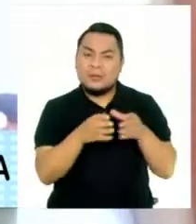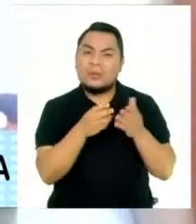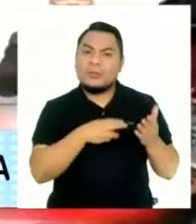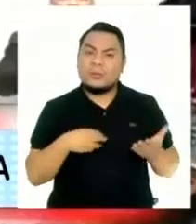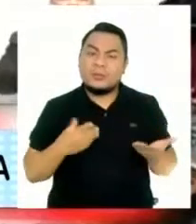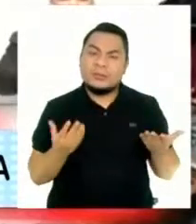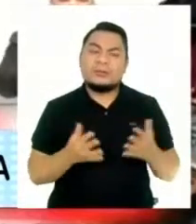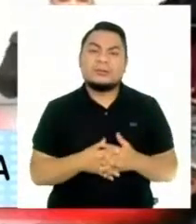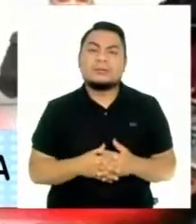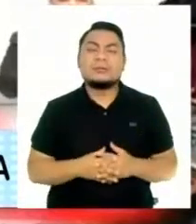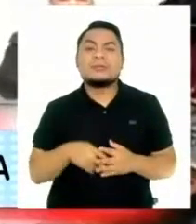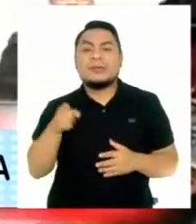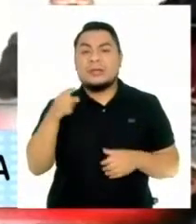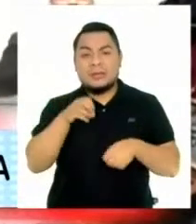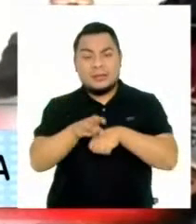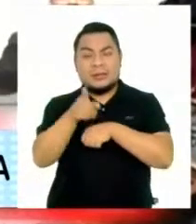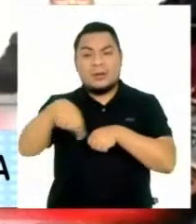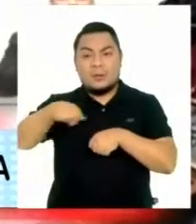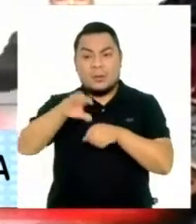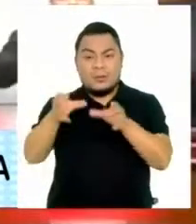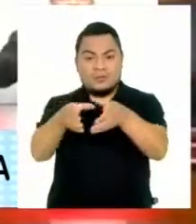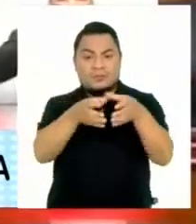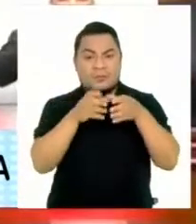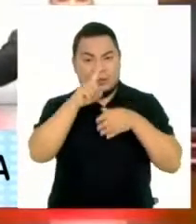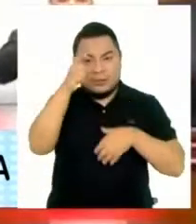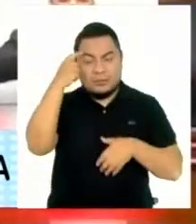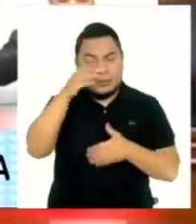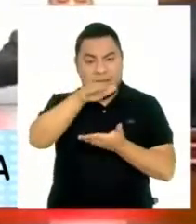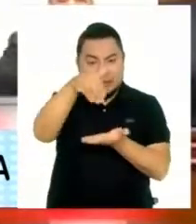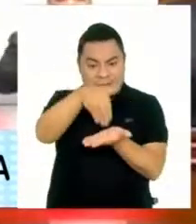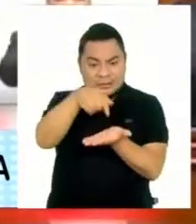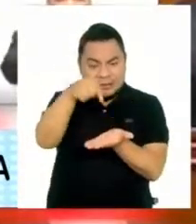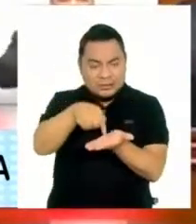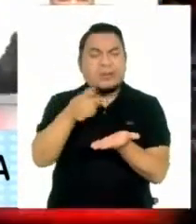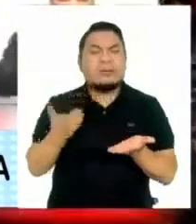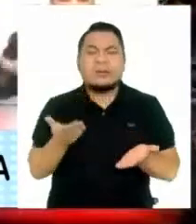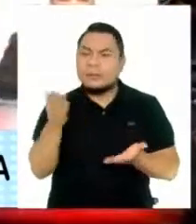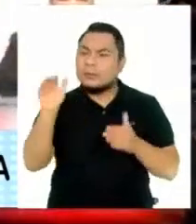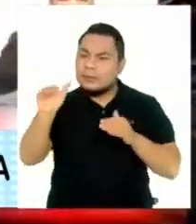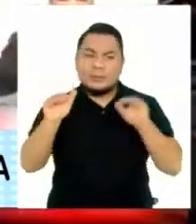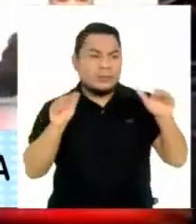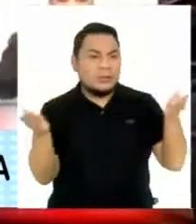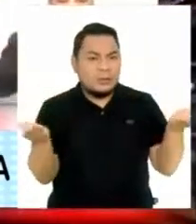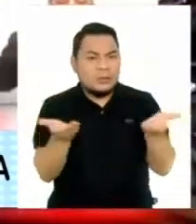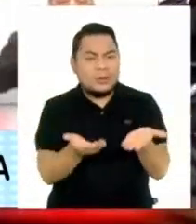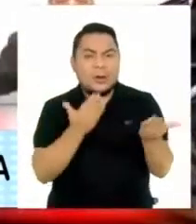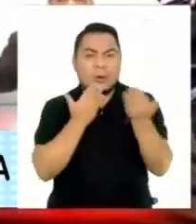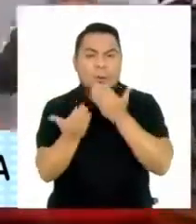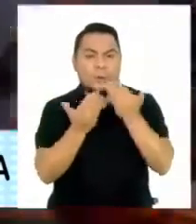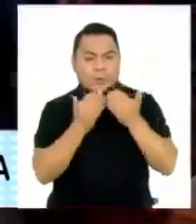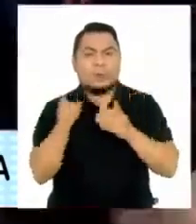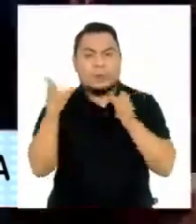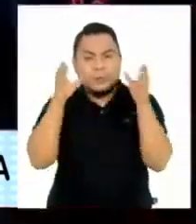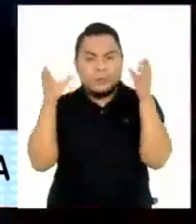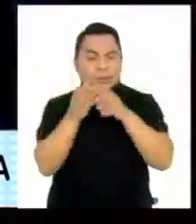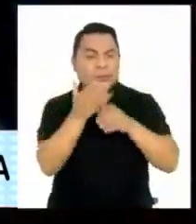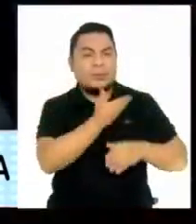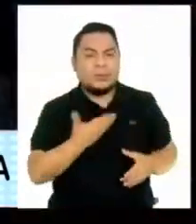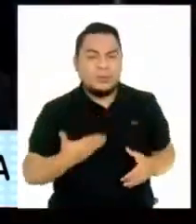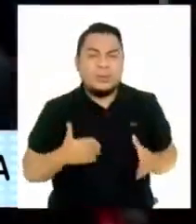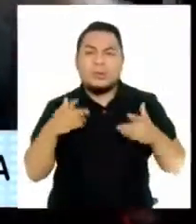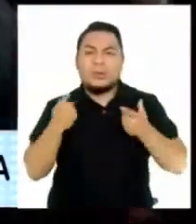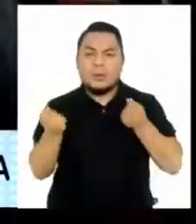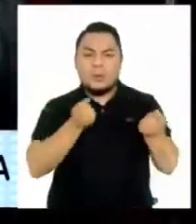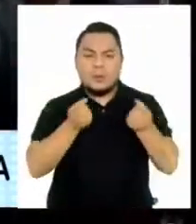política pública. Recomienda que las fuerzas políticas de centro sean los que empujan los canales de diálogo entre Ejecutivo y Legislativo para lograr la